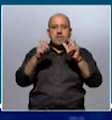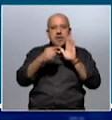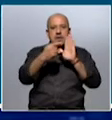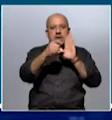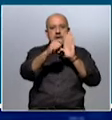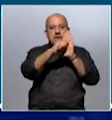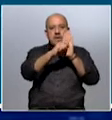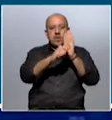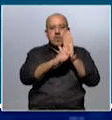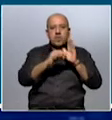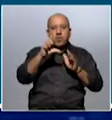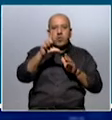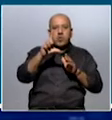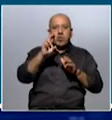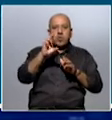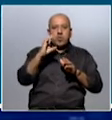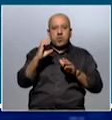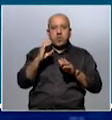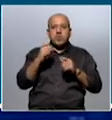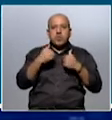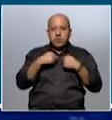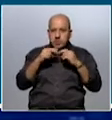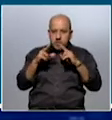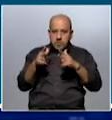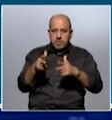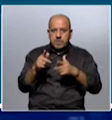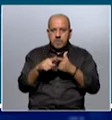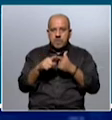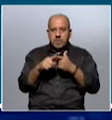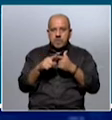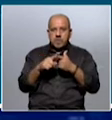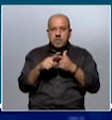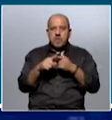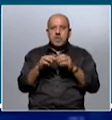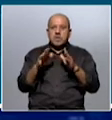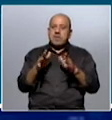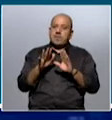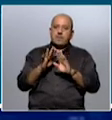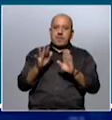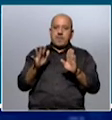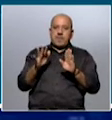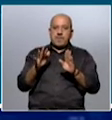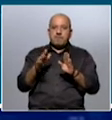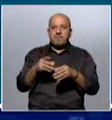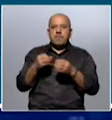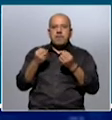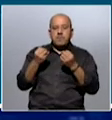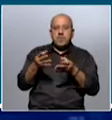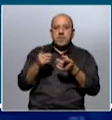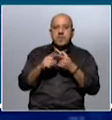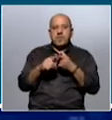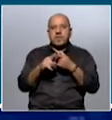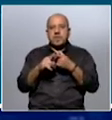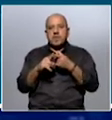nosotros desde la academia también informamos que eran contraproducentes totalmente, porque bajarían